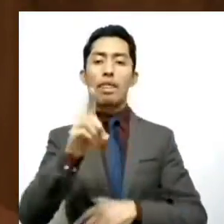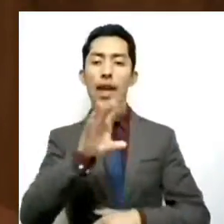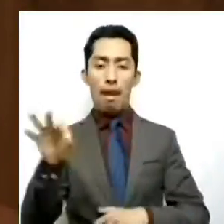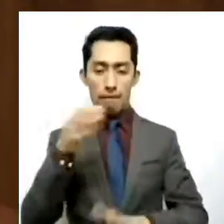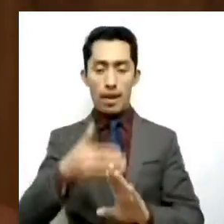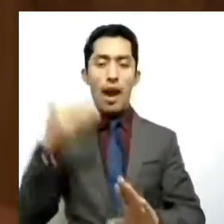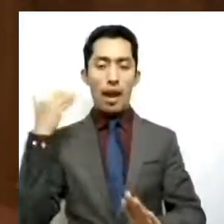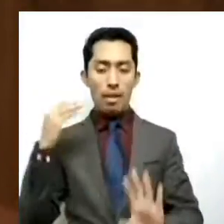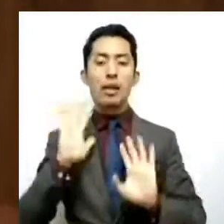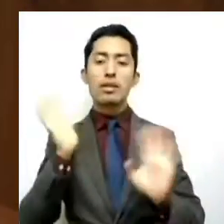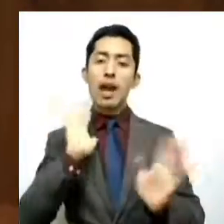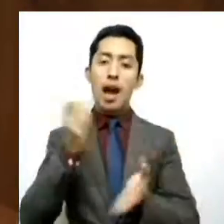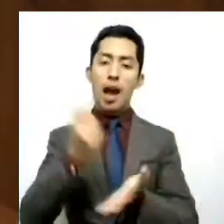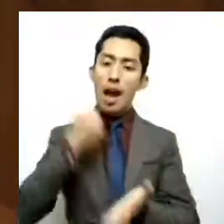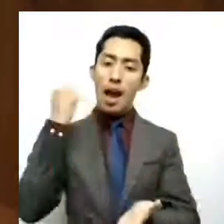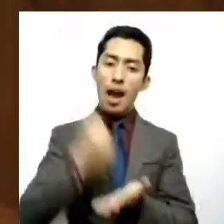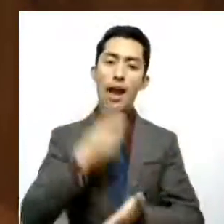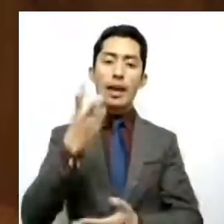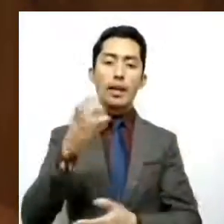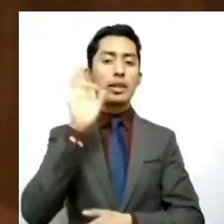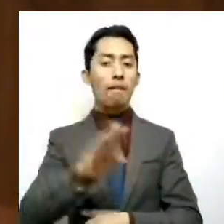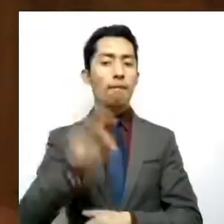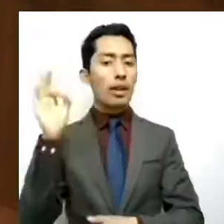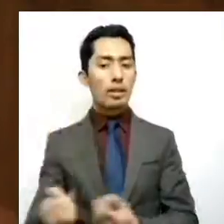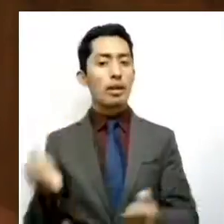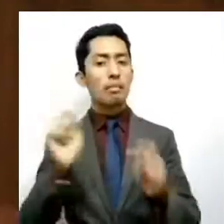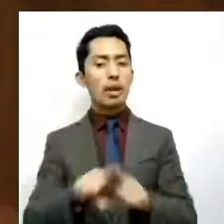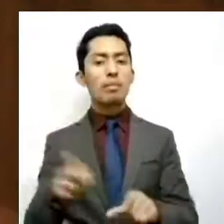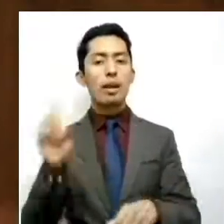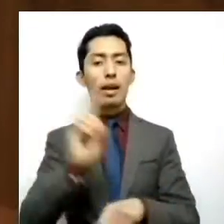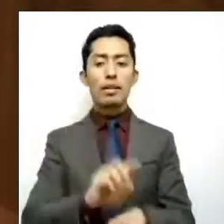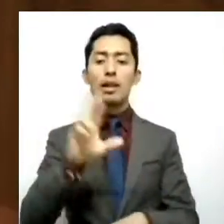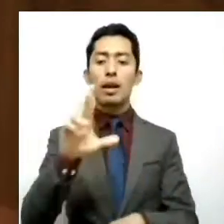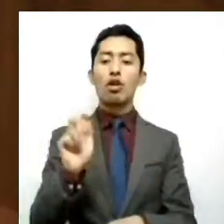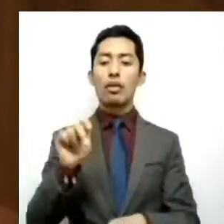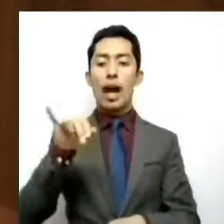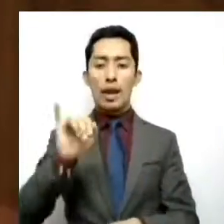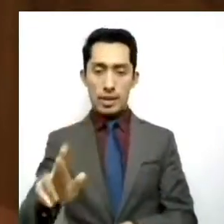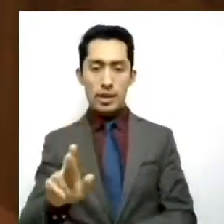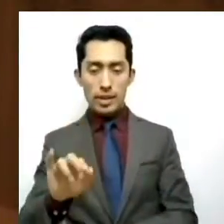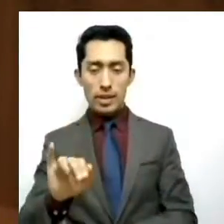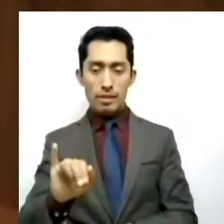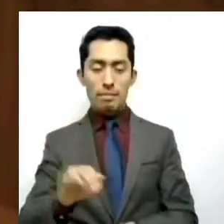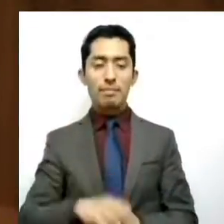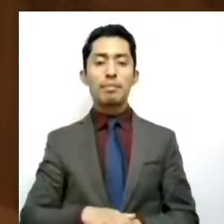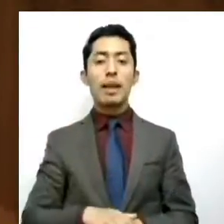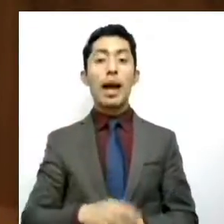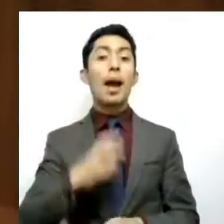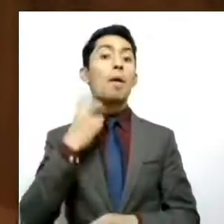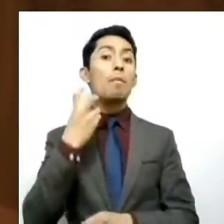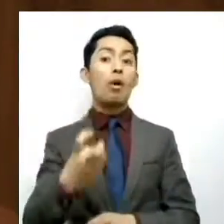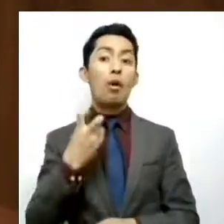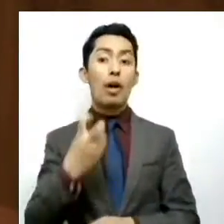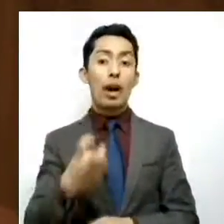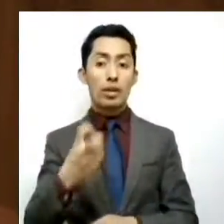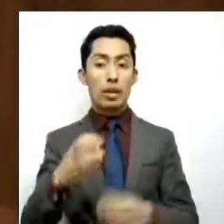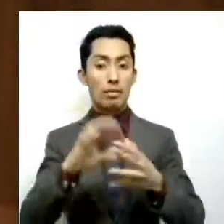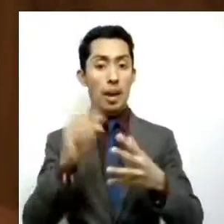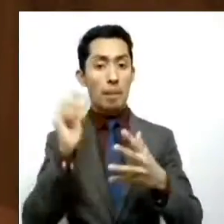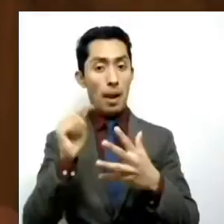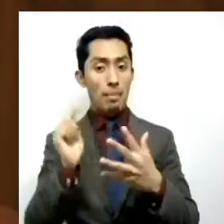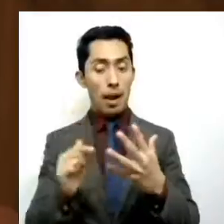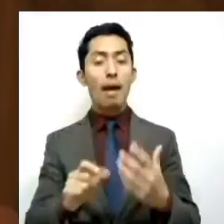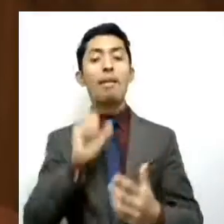declaró la misma fecha como el Día del Rotarismo. Es por lo anterior y como un merecido